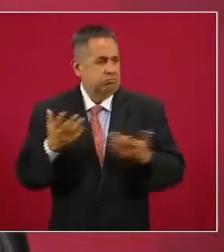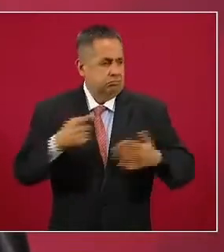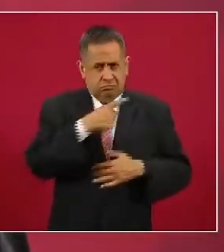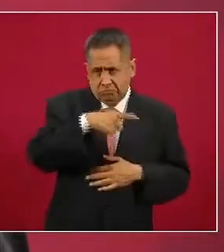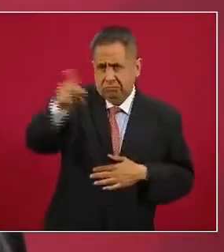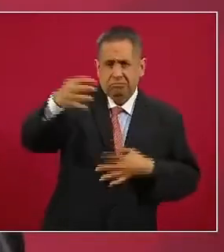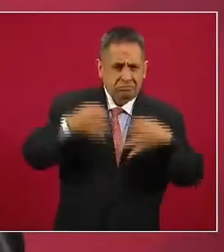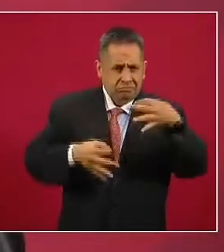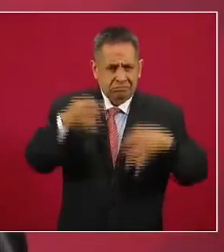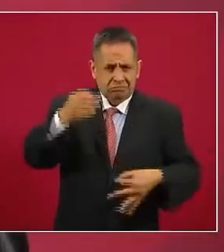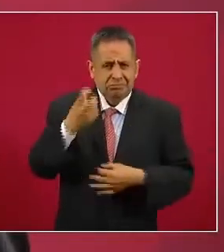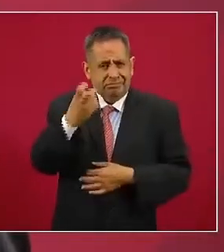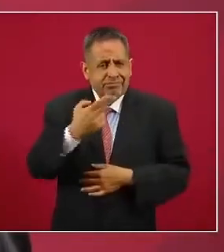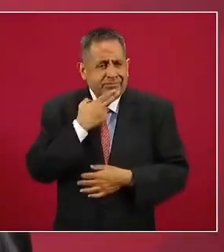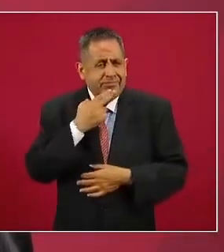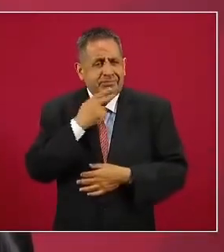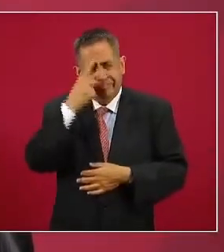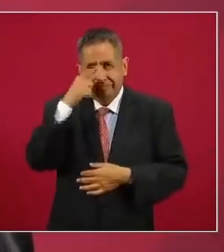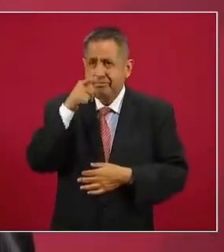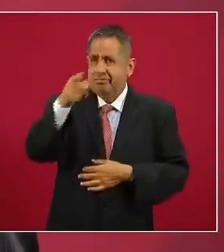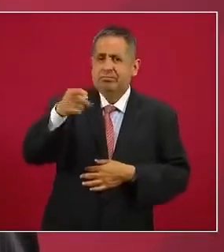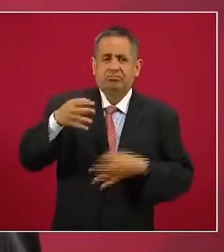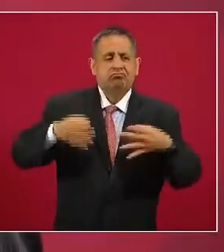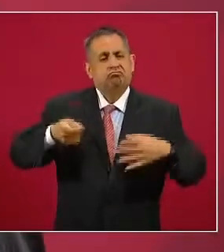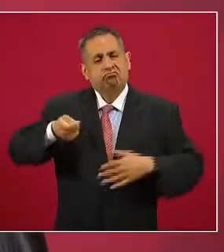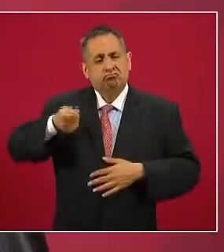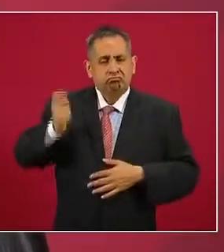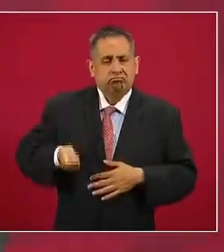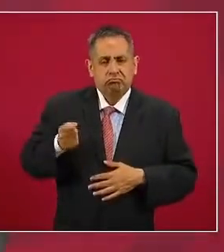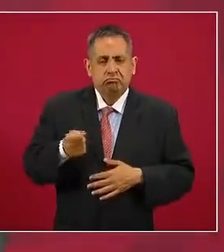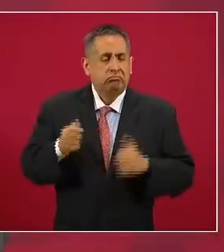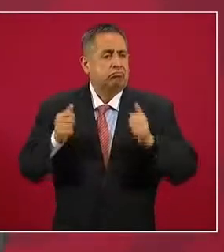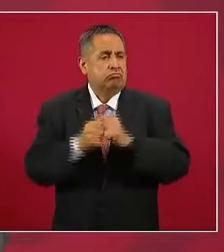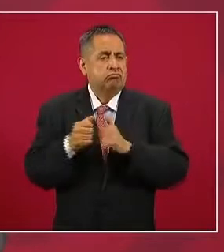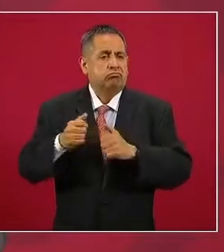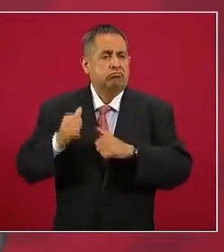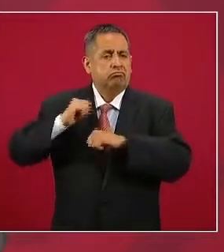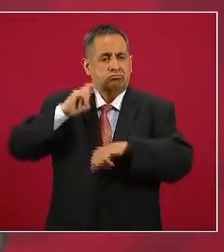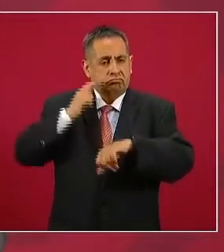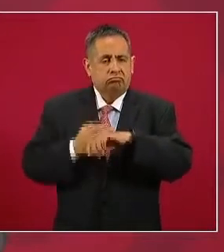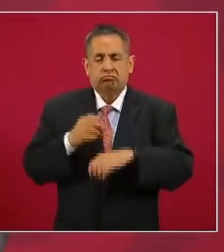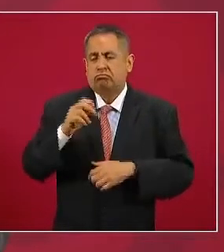controversias constitucionales y tienen que ver con el poder judicial